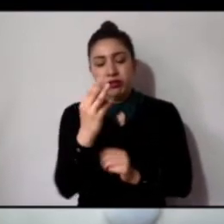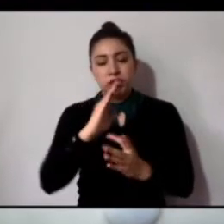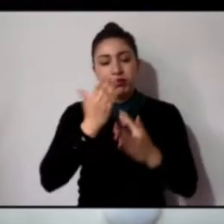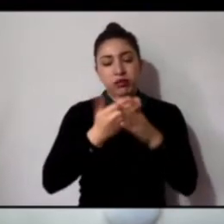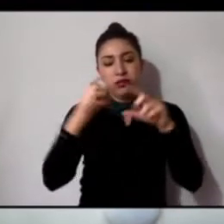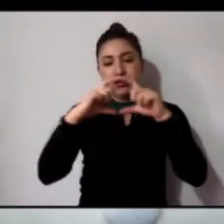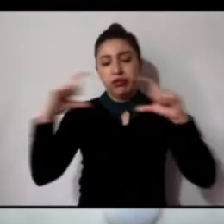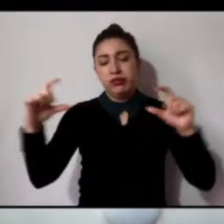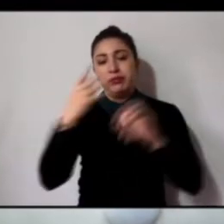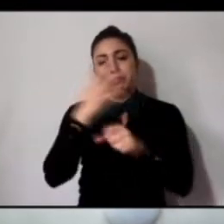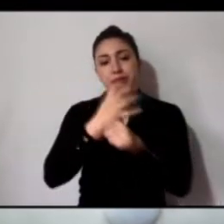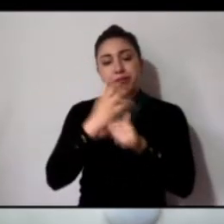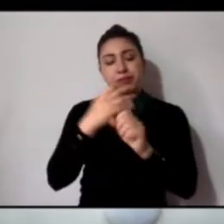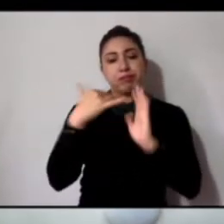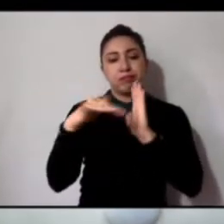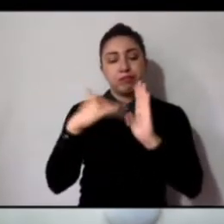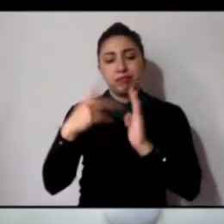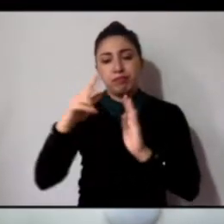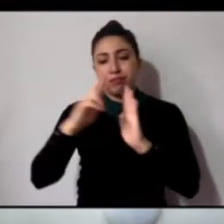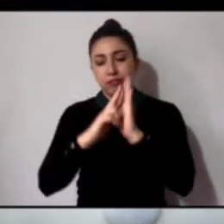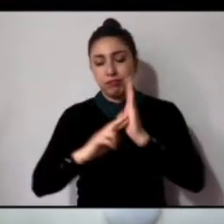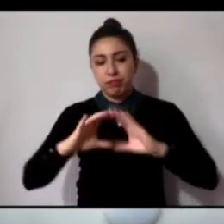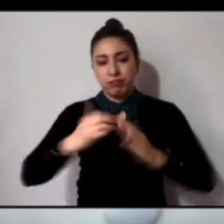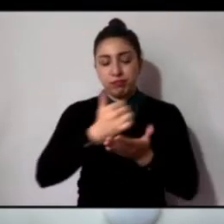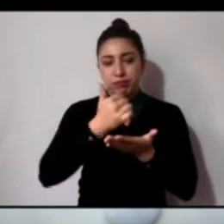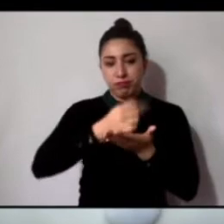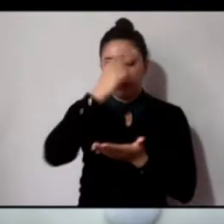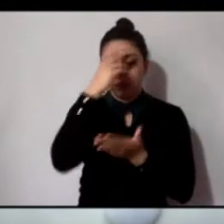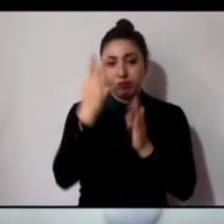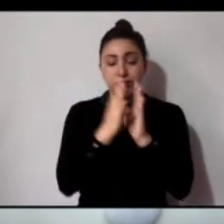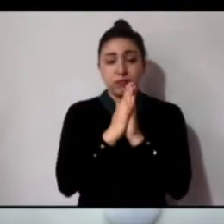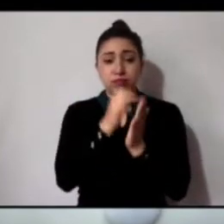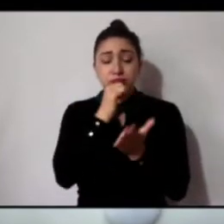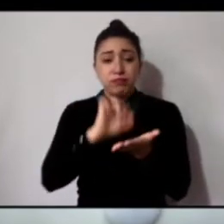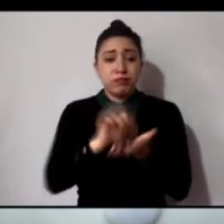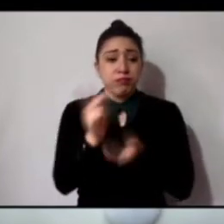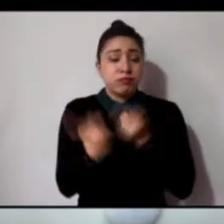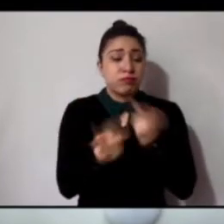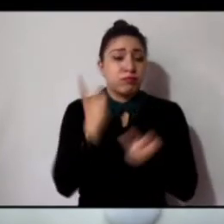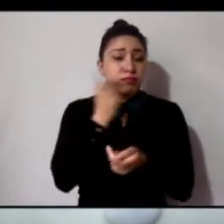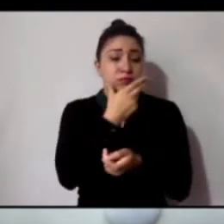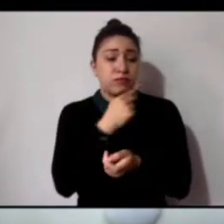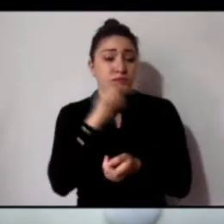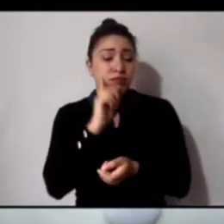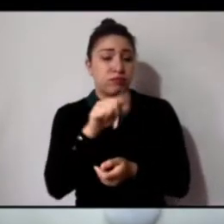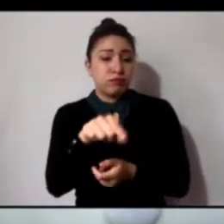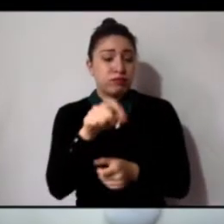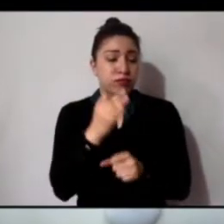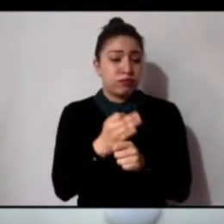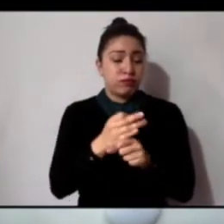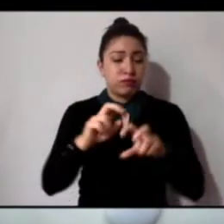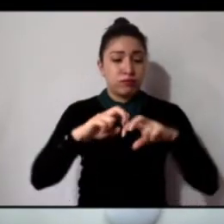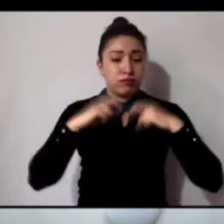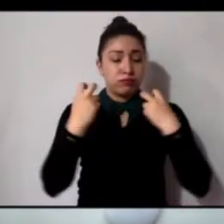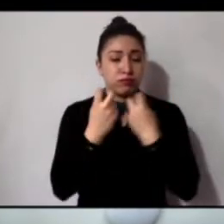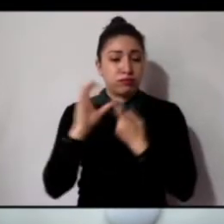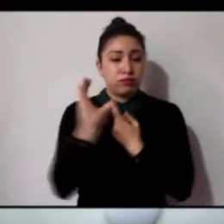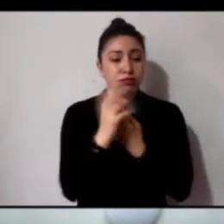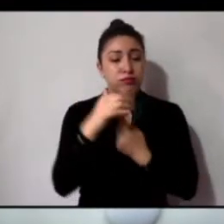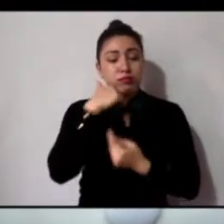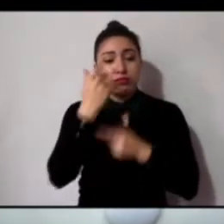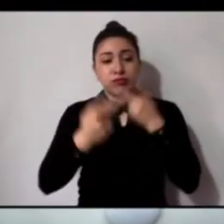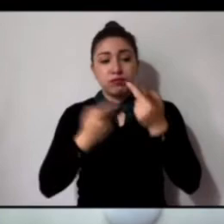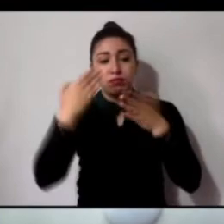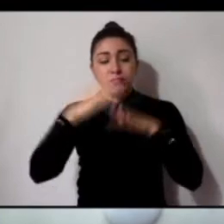reglamento del Congreso de la Ciudad de México. Solicito a la secretaría, consulte a los integrantes de esta comisión si existe alguna consideración de la